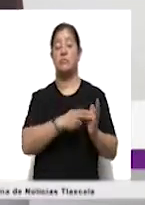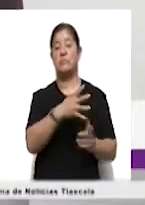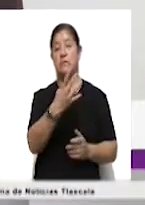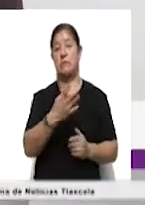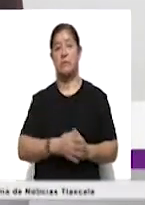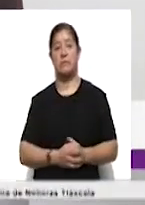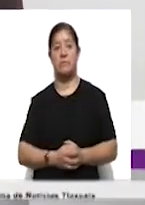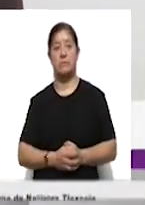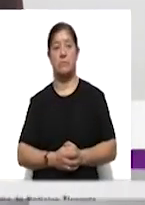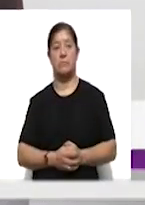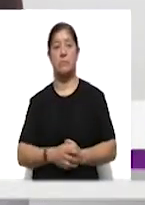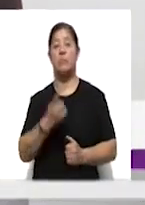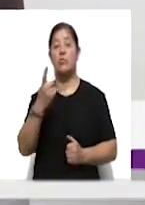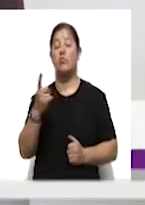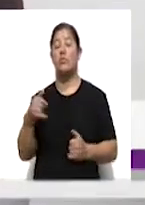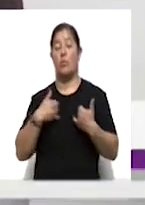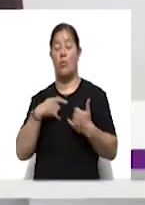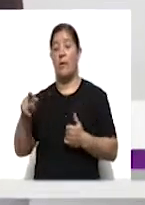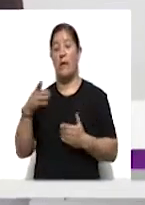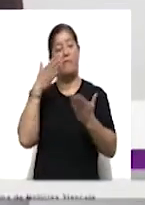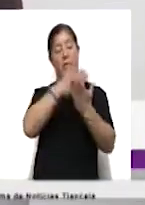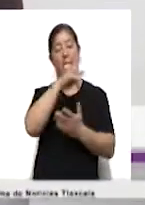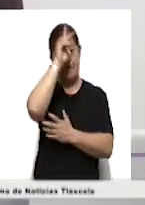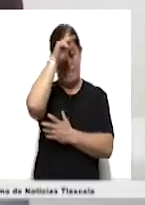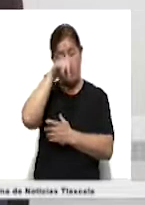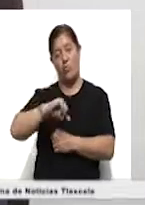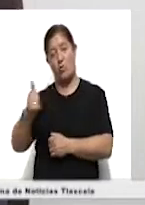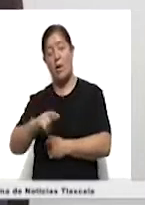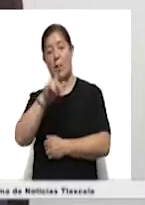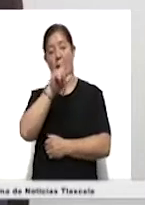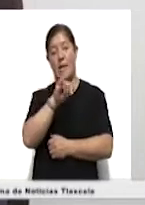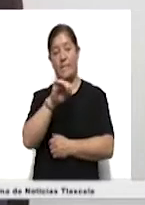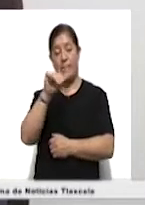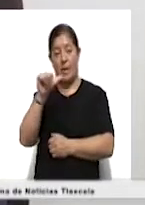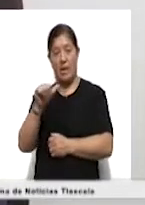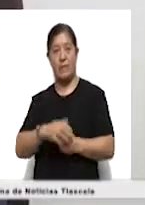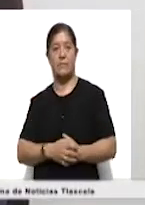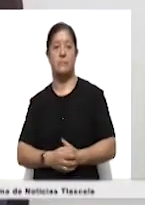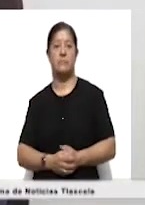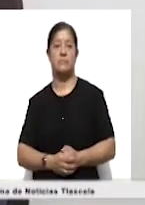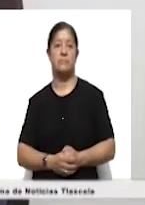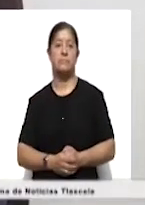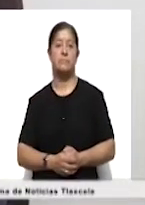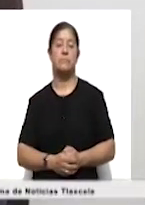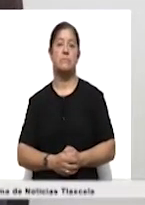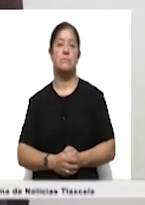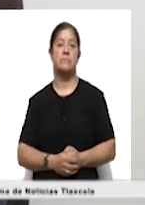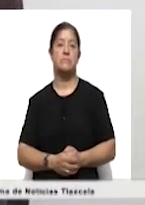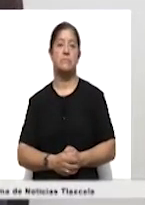un alumno fue a Perú, a Lima y en el 2018